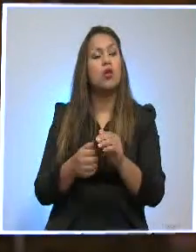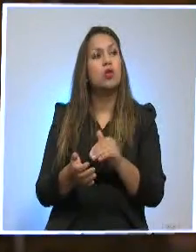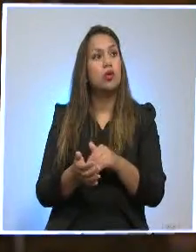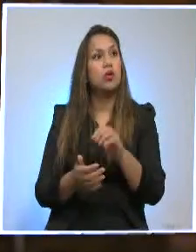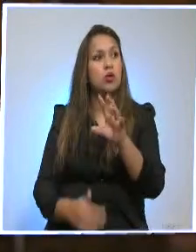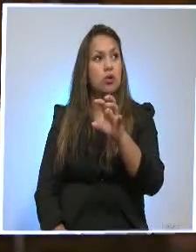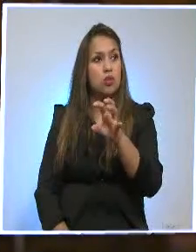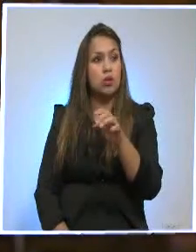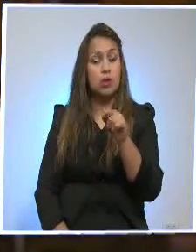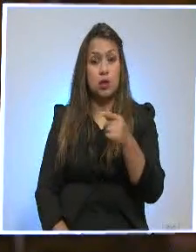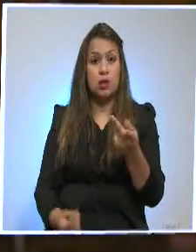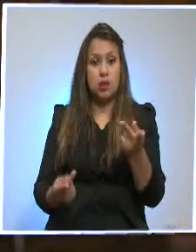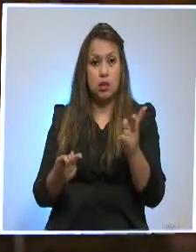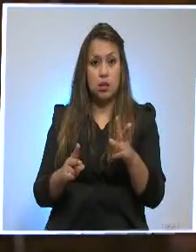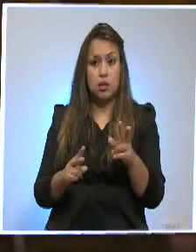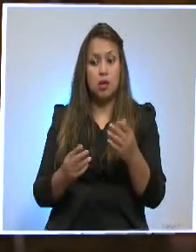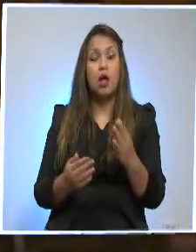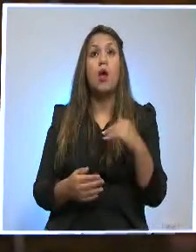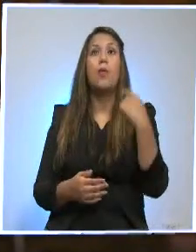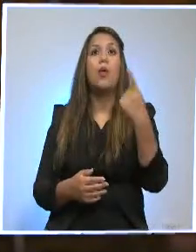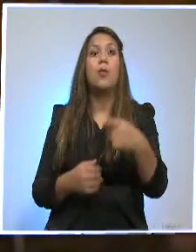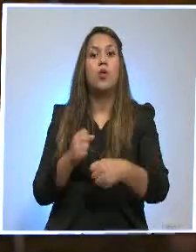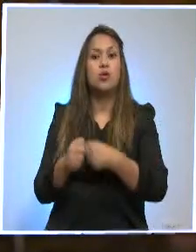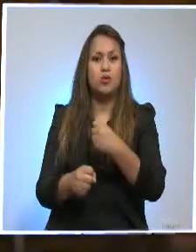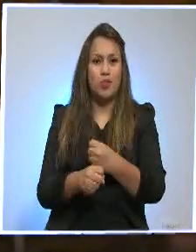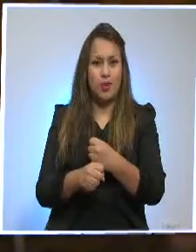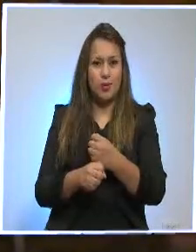las perspectivas para el próximo año.